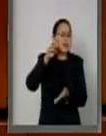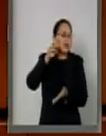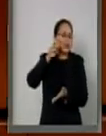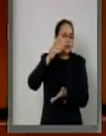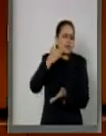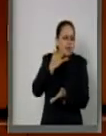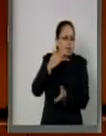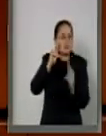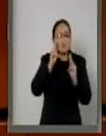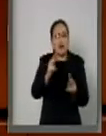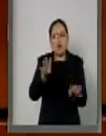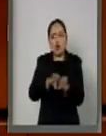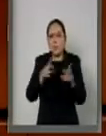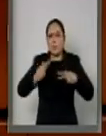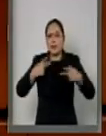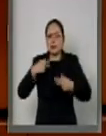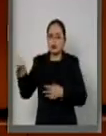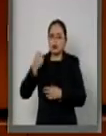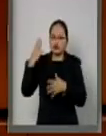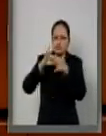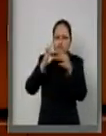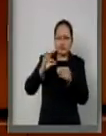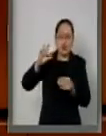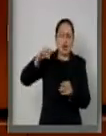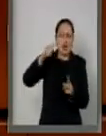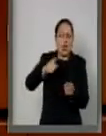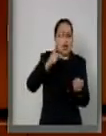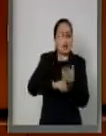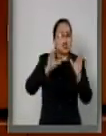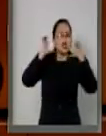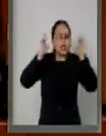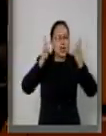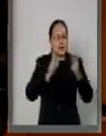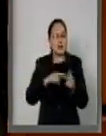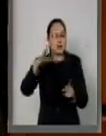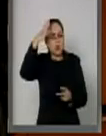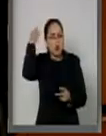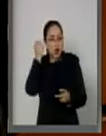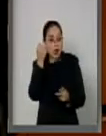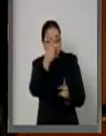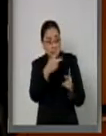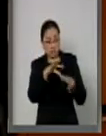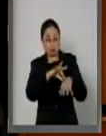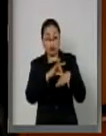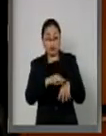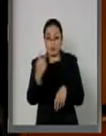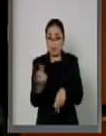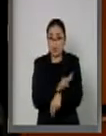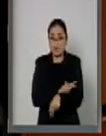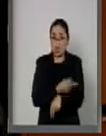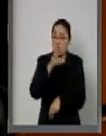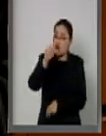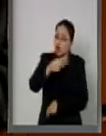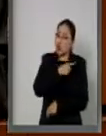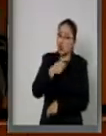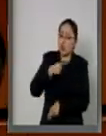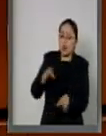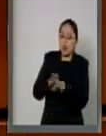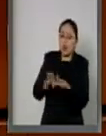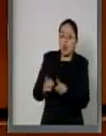porque lo que ha sucedido en Morelos y en Chiapas no se debe de permitir por gobiernos